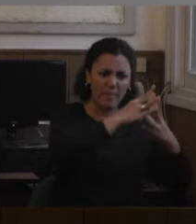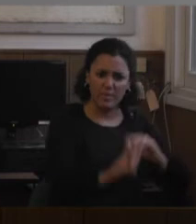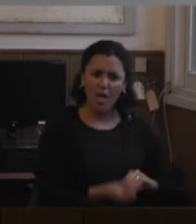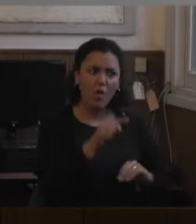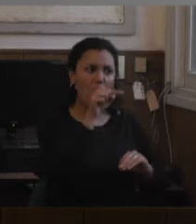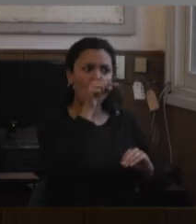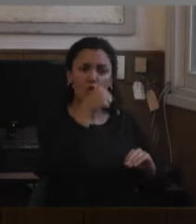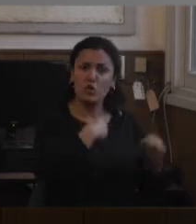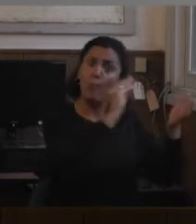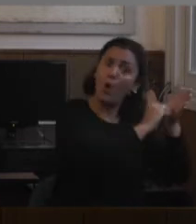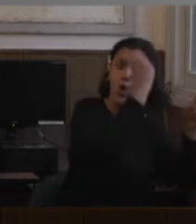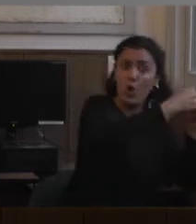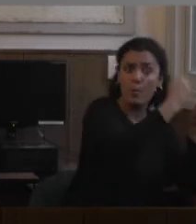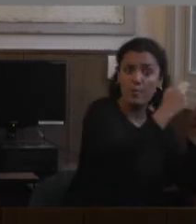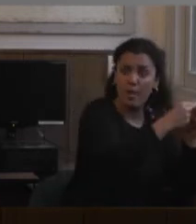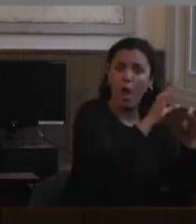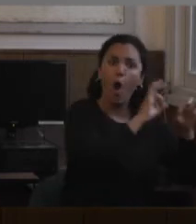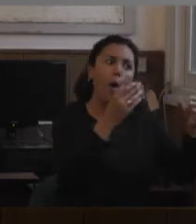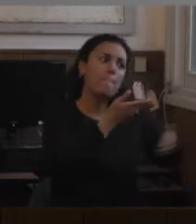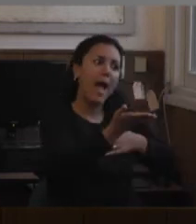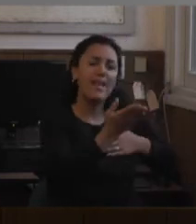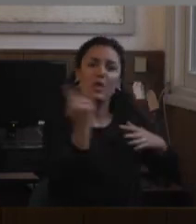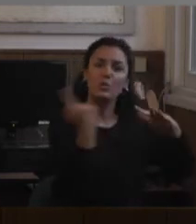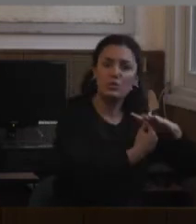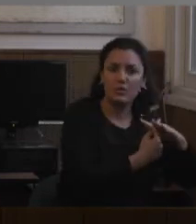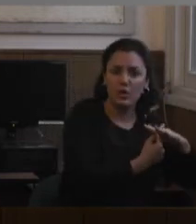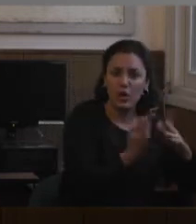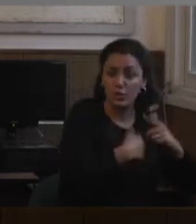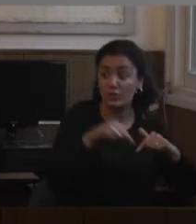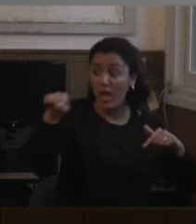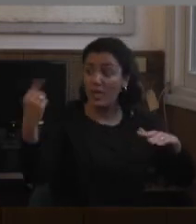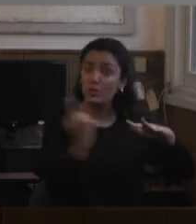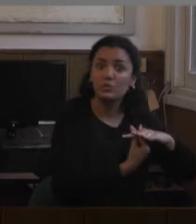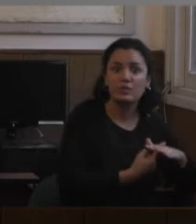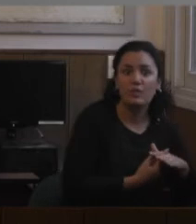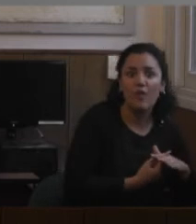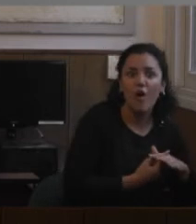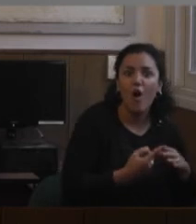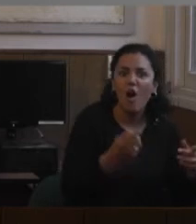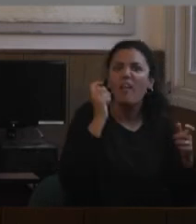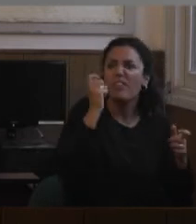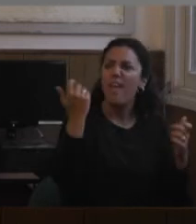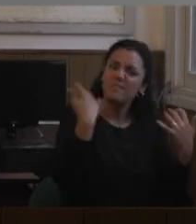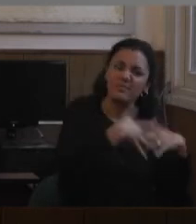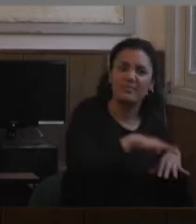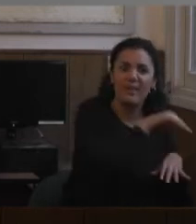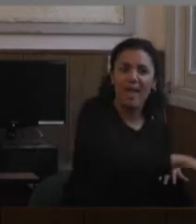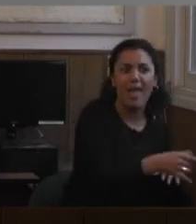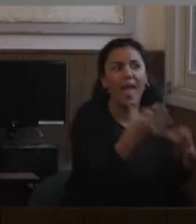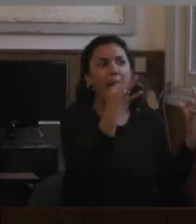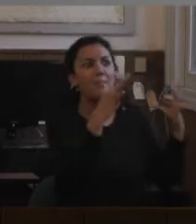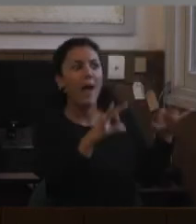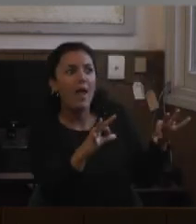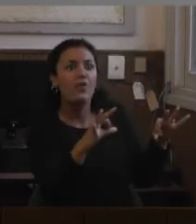discapacidad es decir baile inclusivo pero en el inclusivo solamente baile el hermano del chico discapacitado porque yo si digo baile